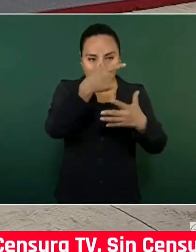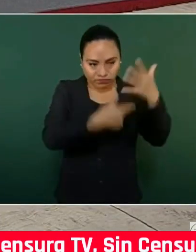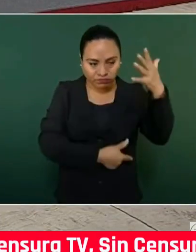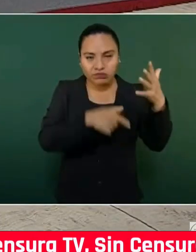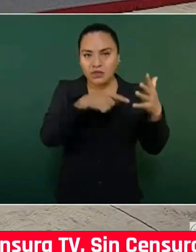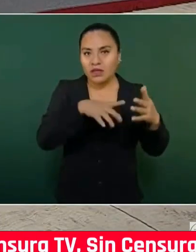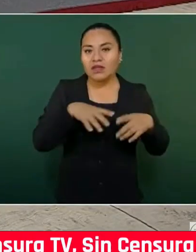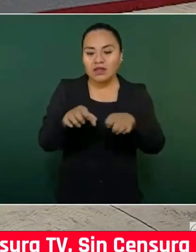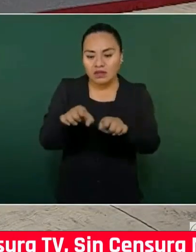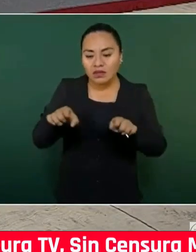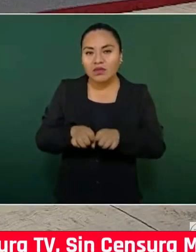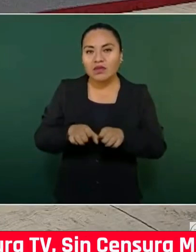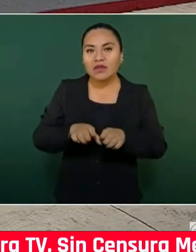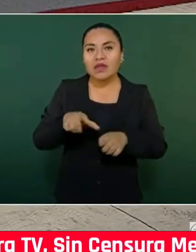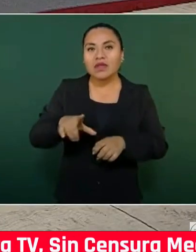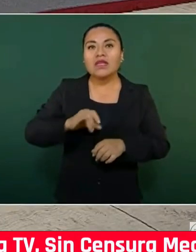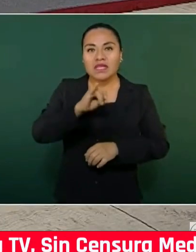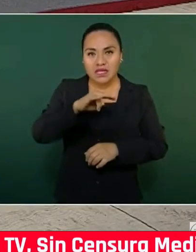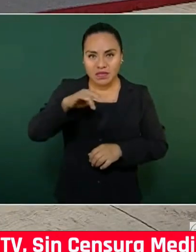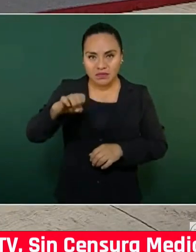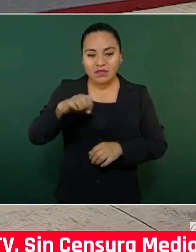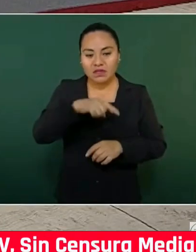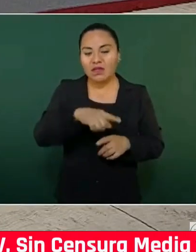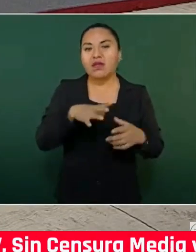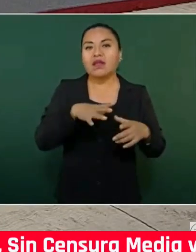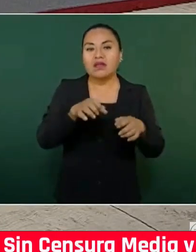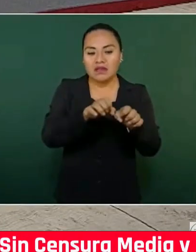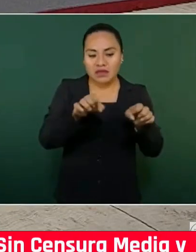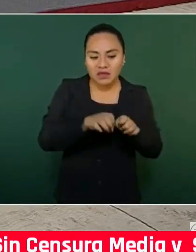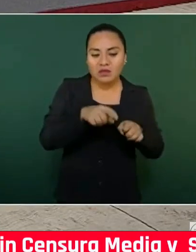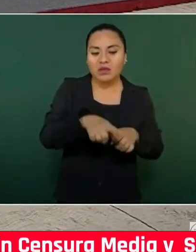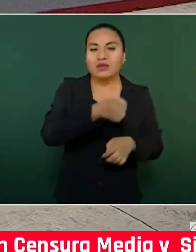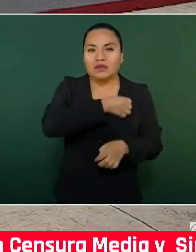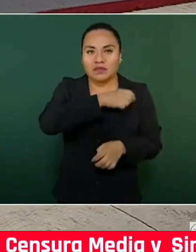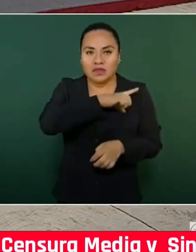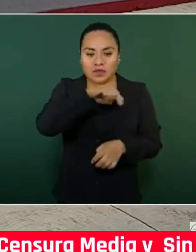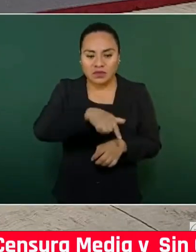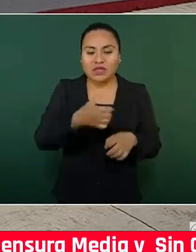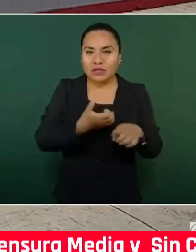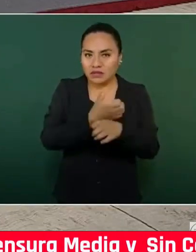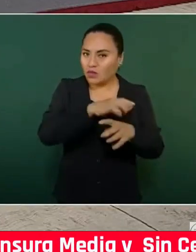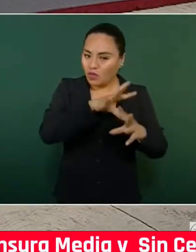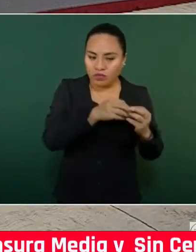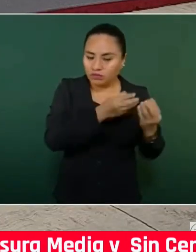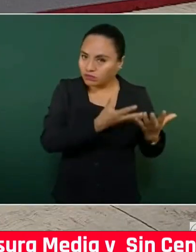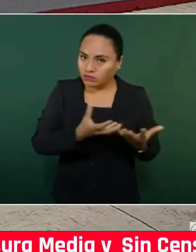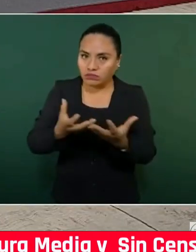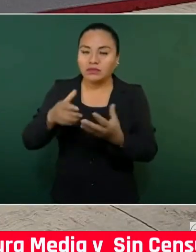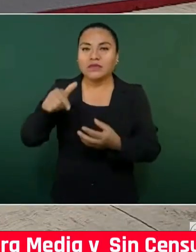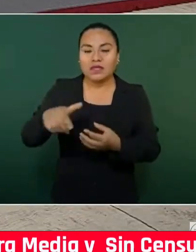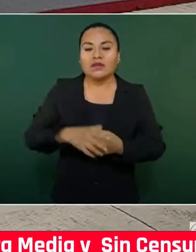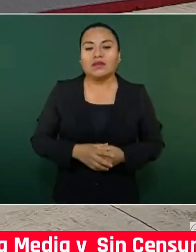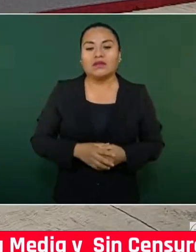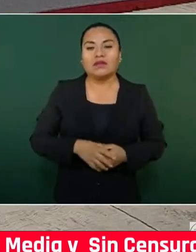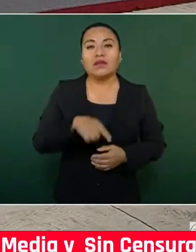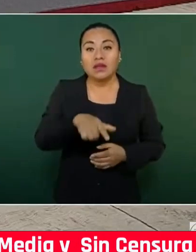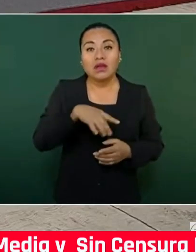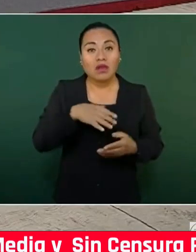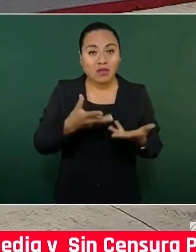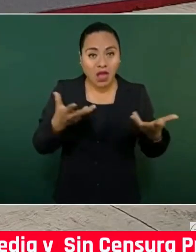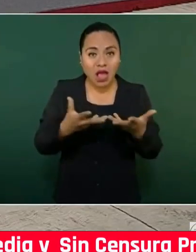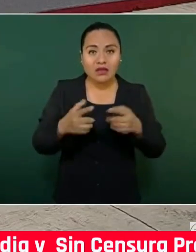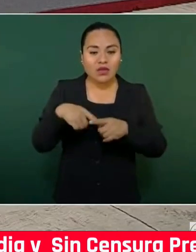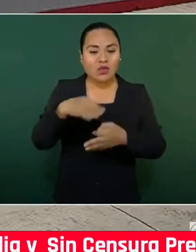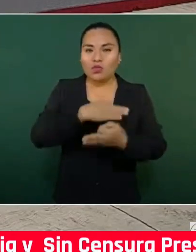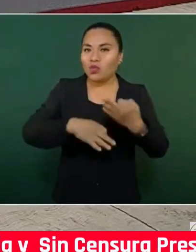Va a estar equipo del Instituto Mexicano del Seguro Social y de la Salud del Estado. La que sigue. Y esta es la manera que vamos a hacer